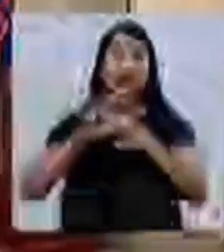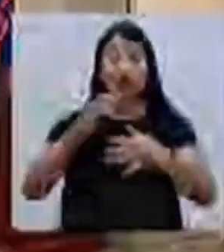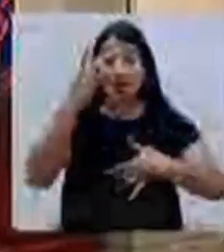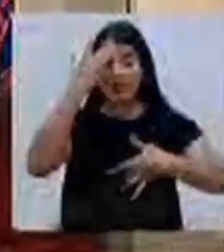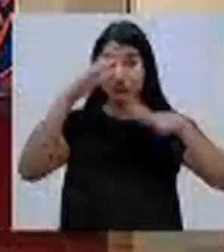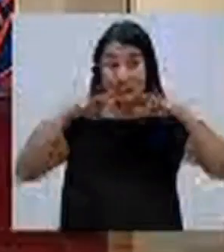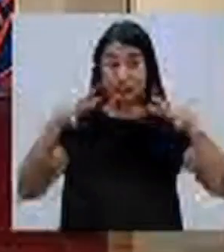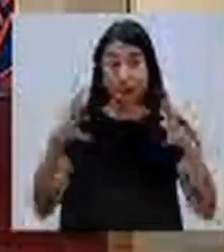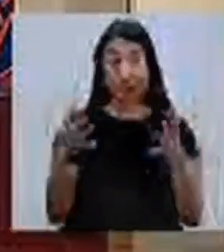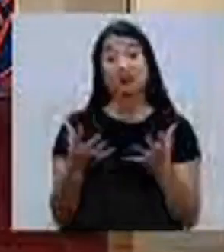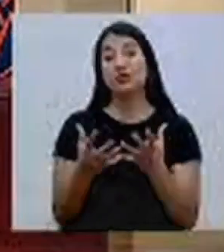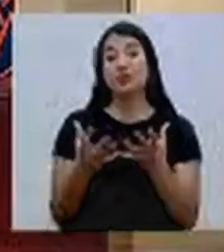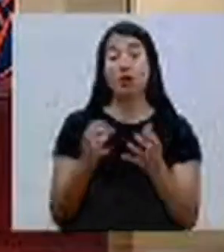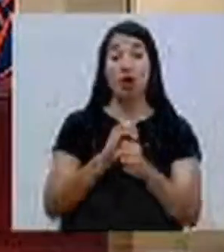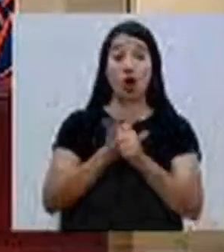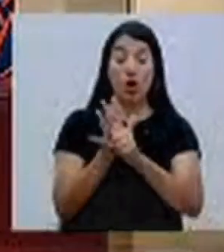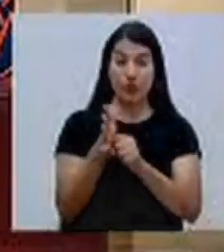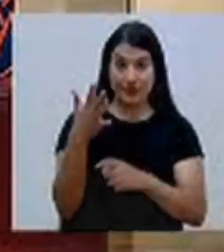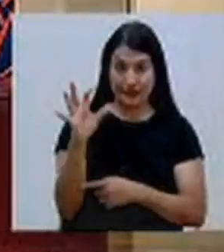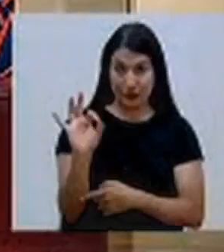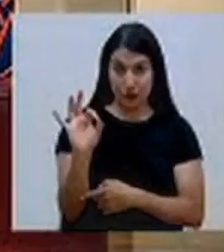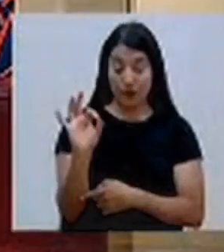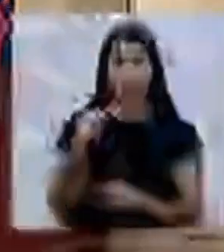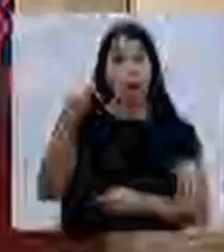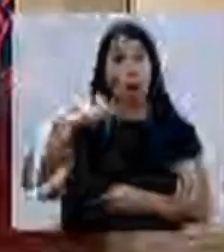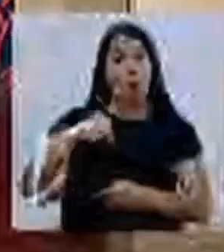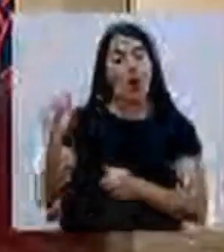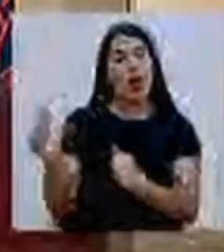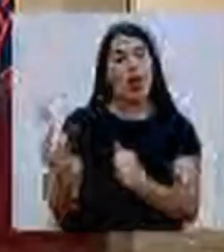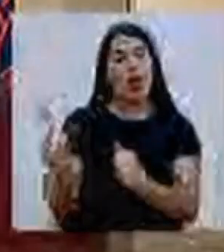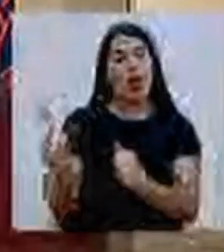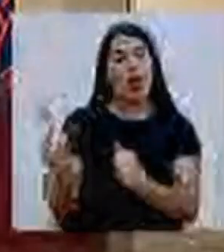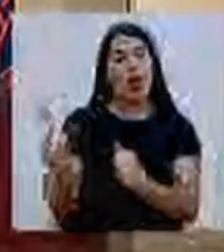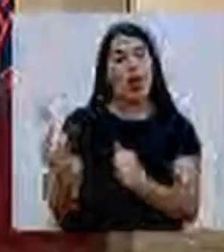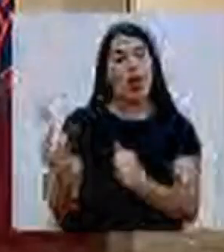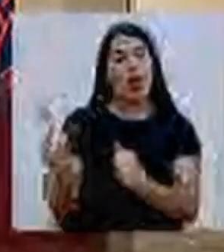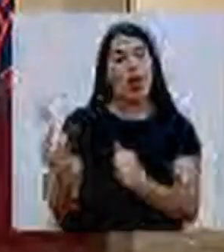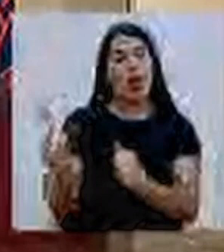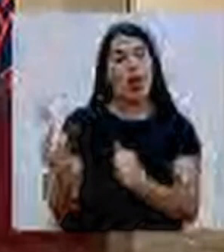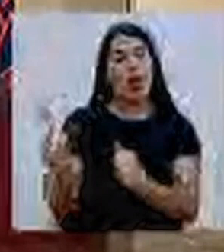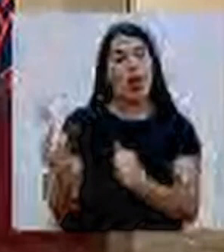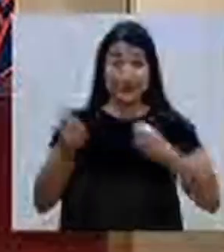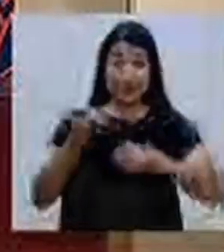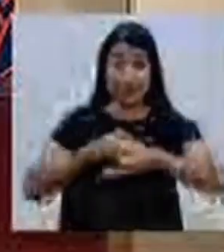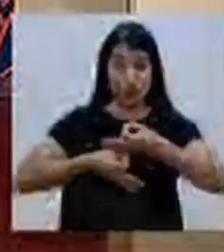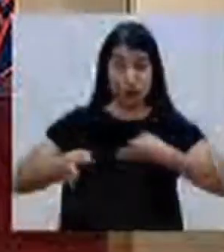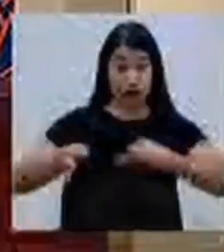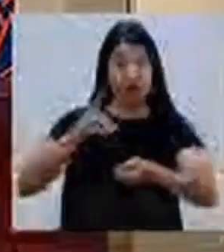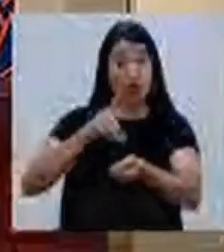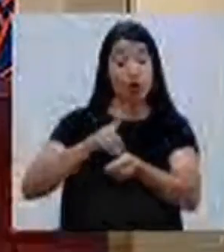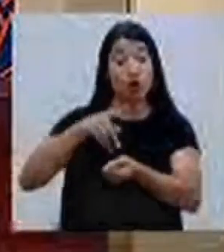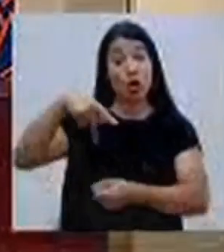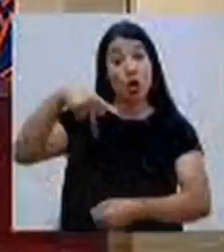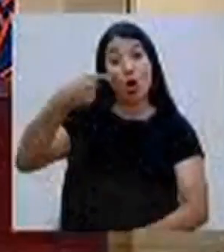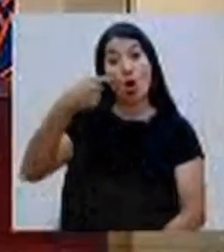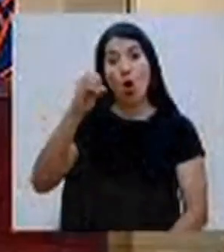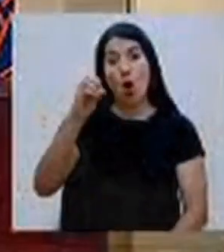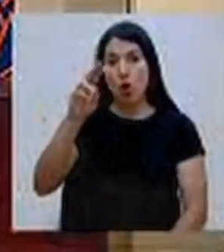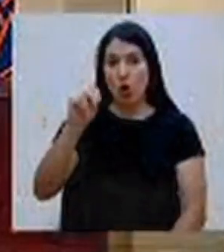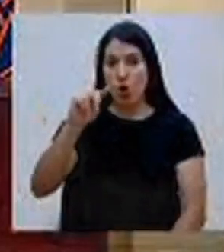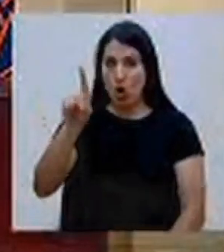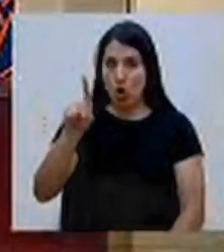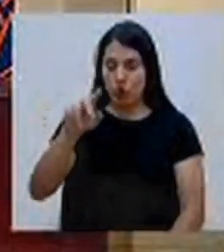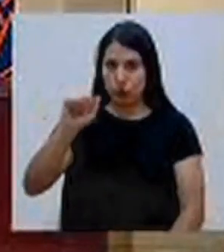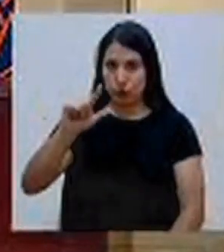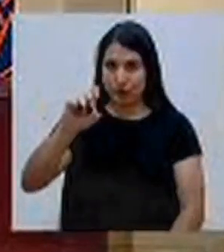del COVID-19. Hoy nos acompaña el señor Ministro Interino de Salud, el doctor Pedro González, que nos va a